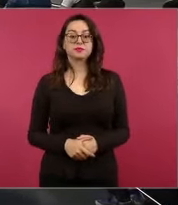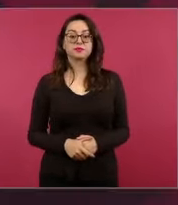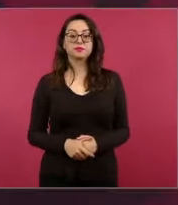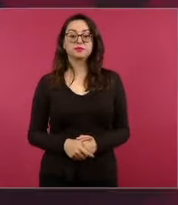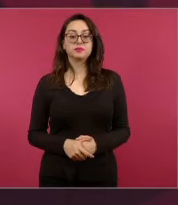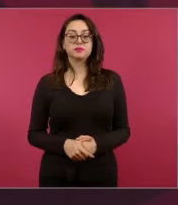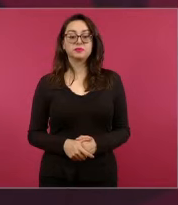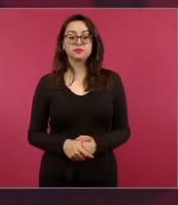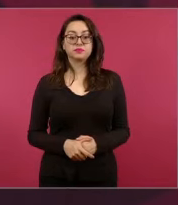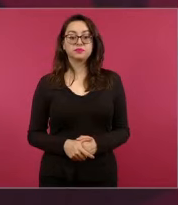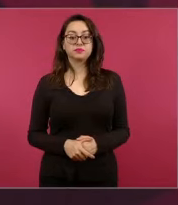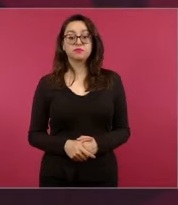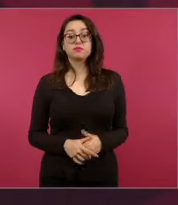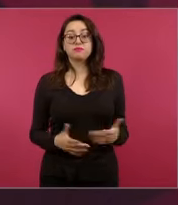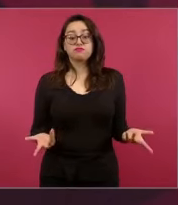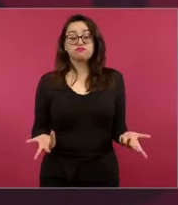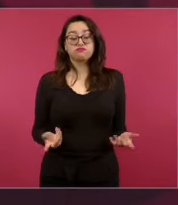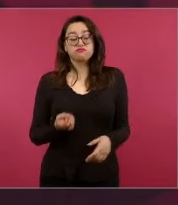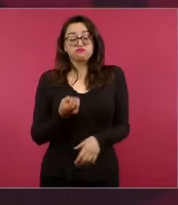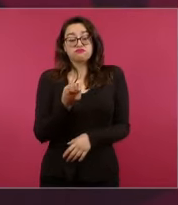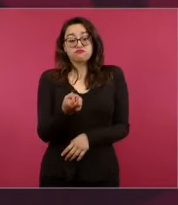Eso es lo que pasa.